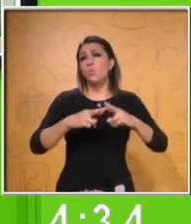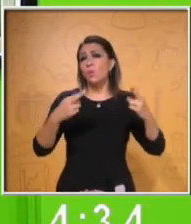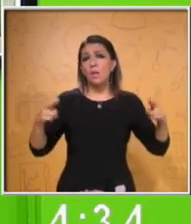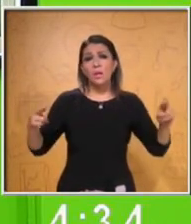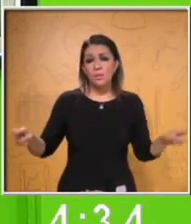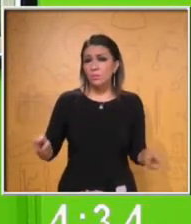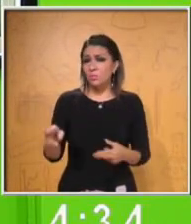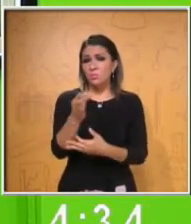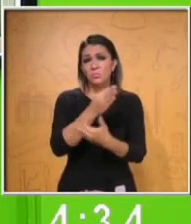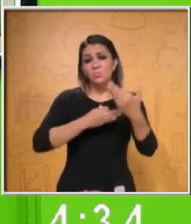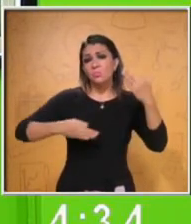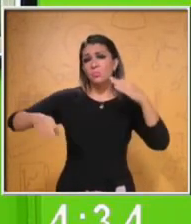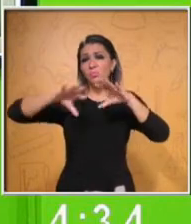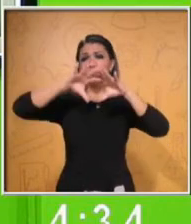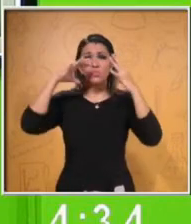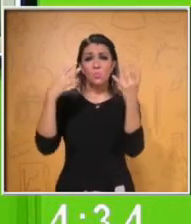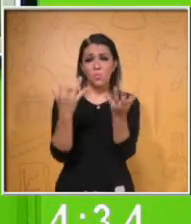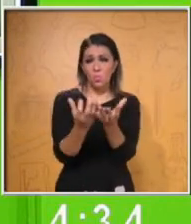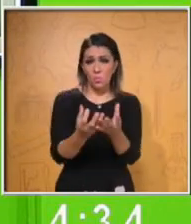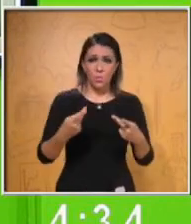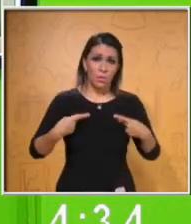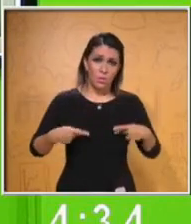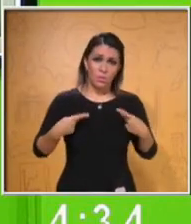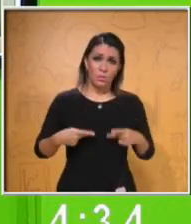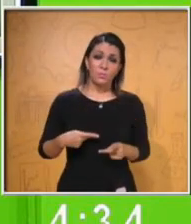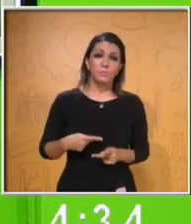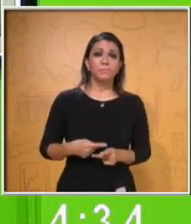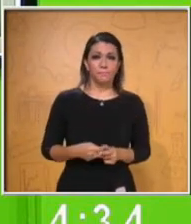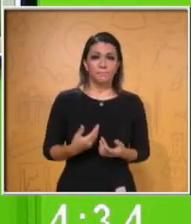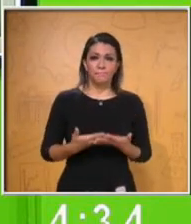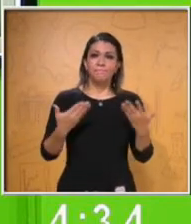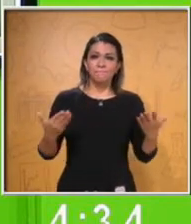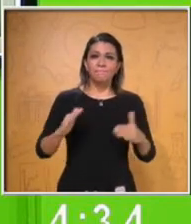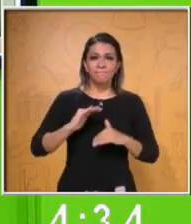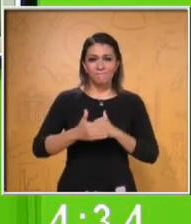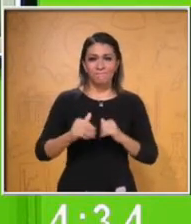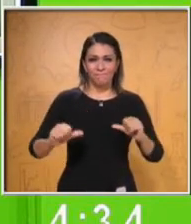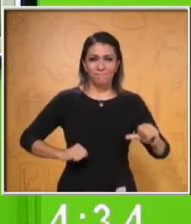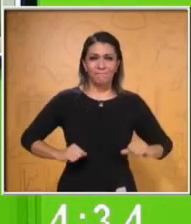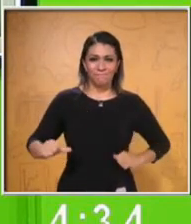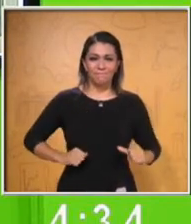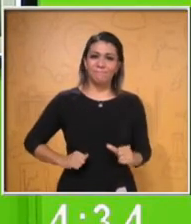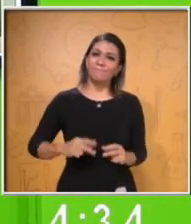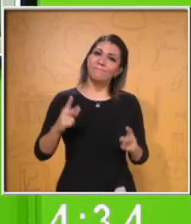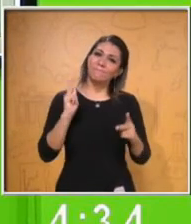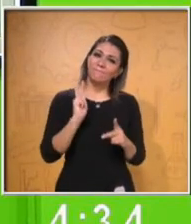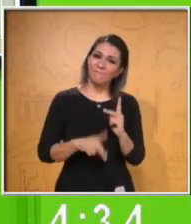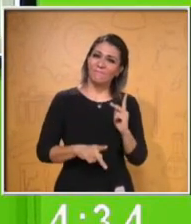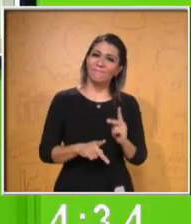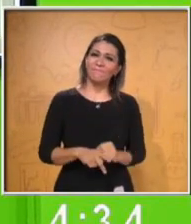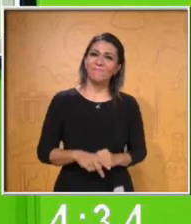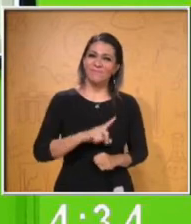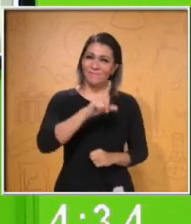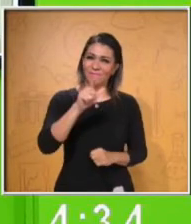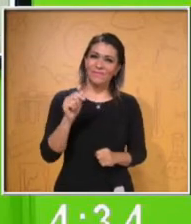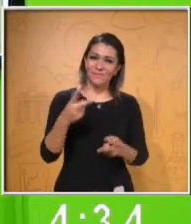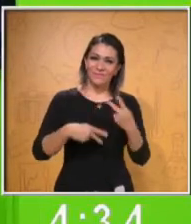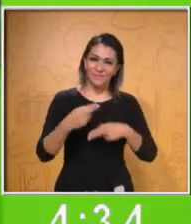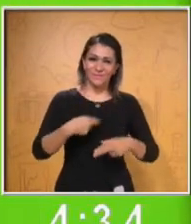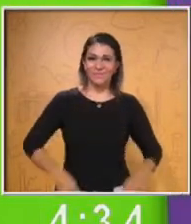De esta manera, concluimos el ejercicio. Te invito a ir a un corte y en un momento continuamos.